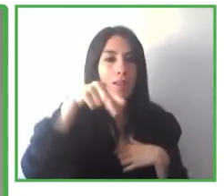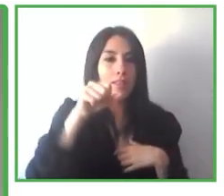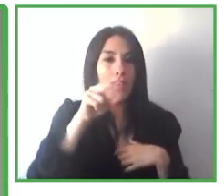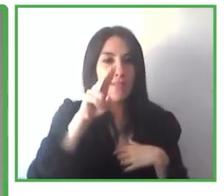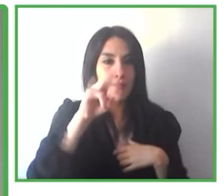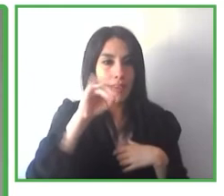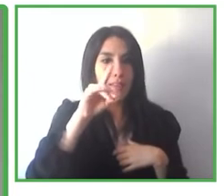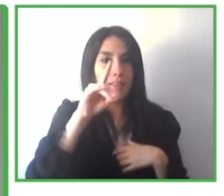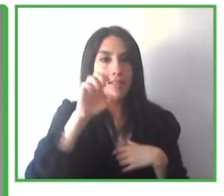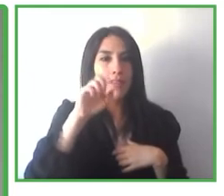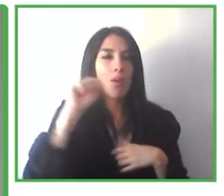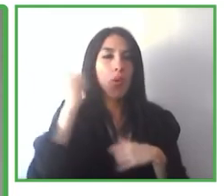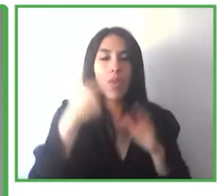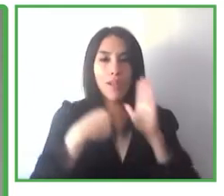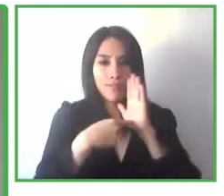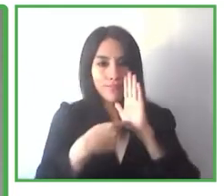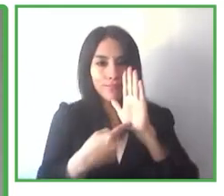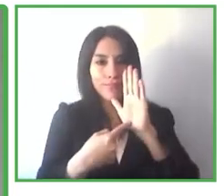Raúl por favor